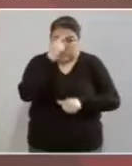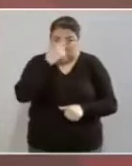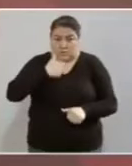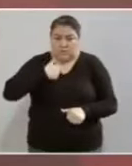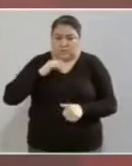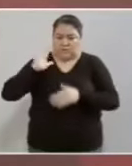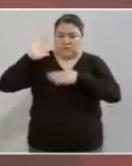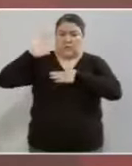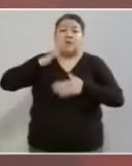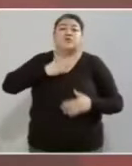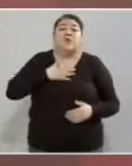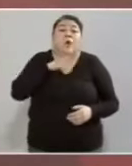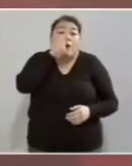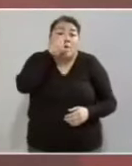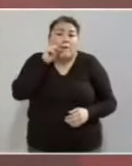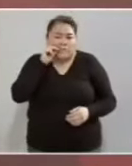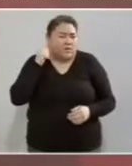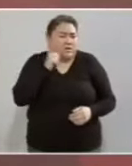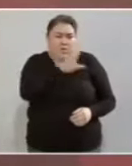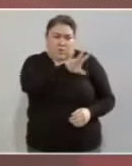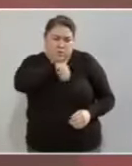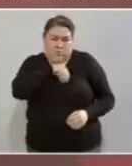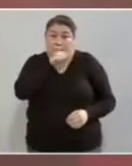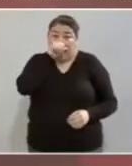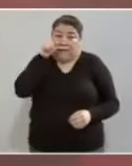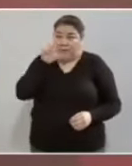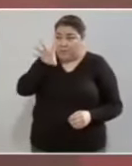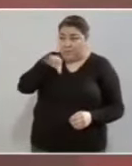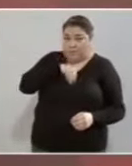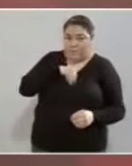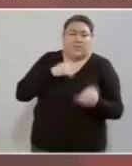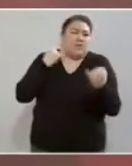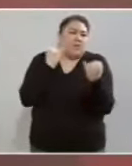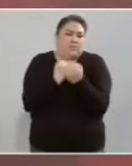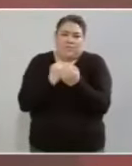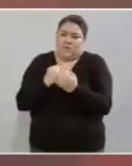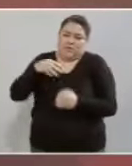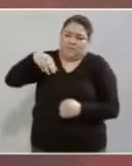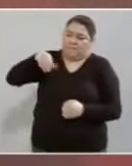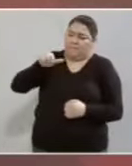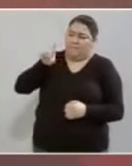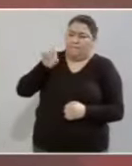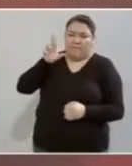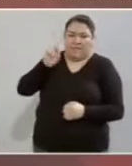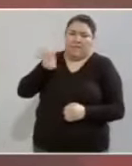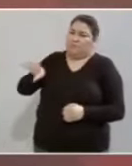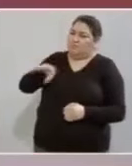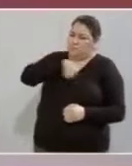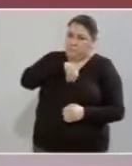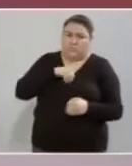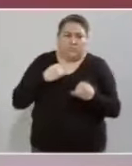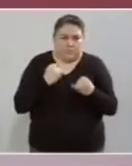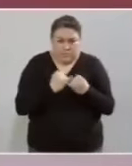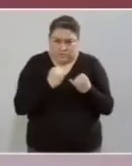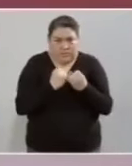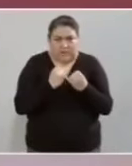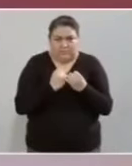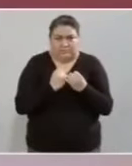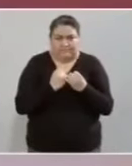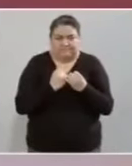Soy zapatista, juarista, soy maderista y estoy